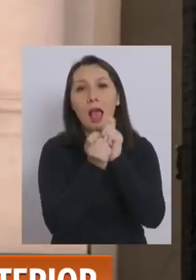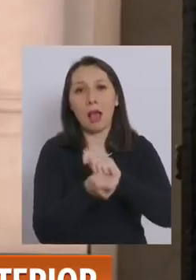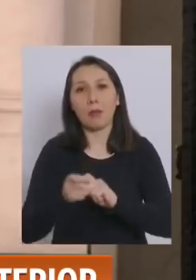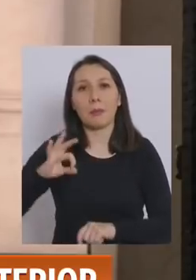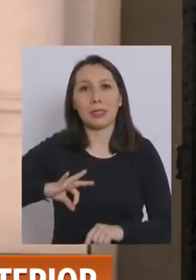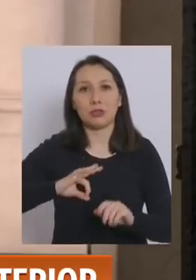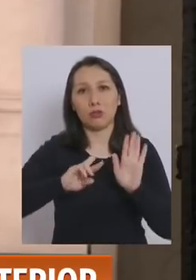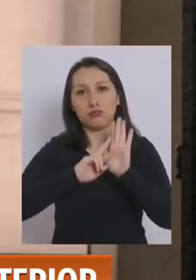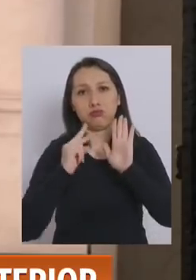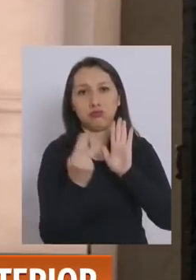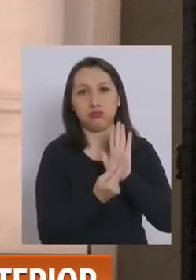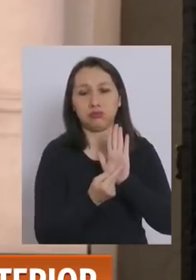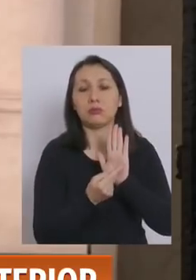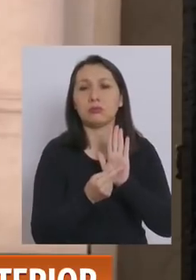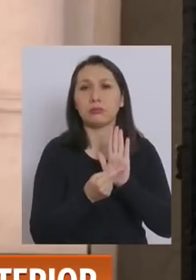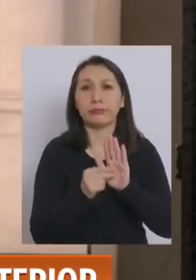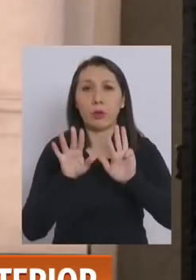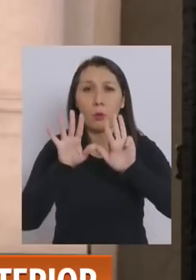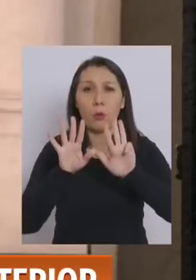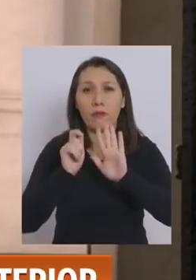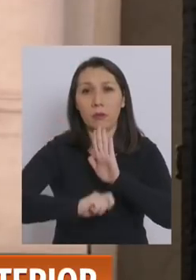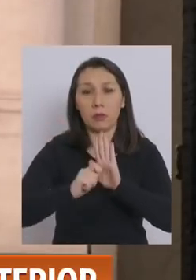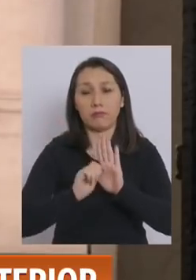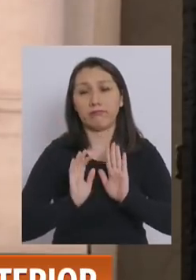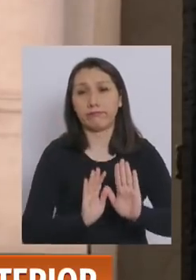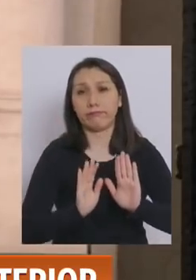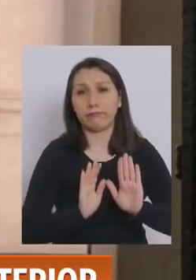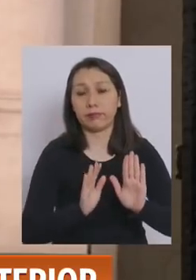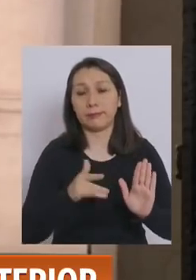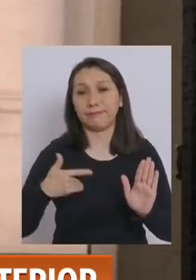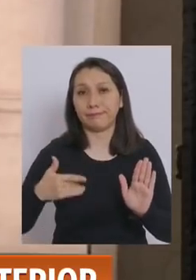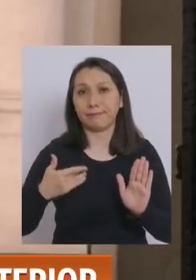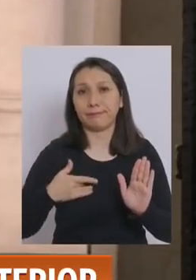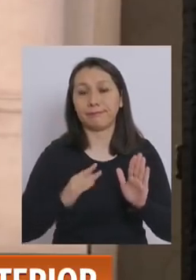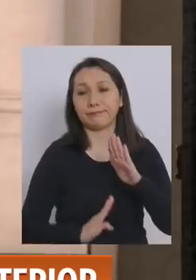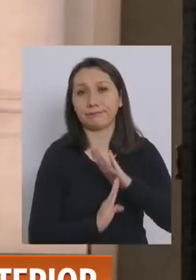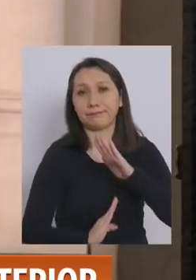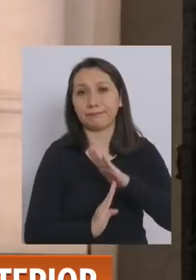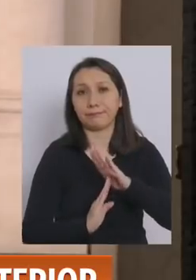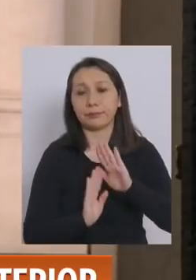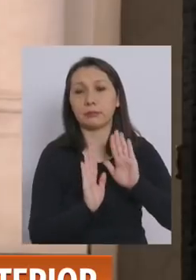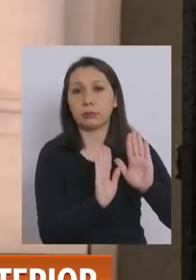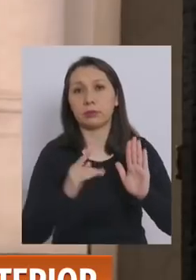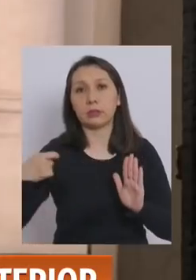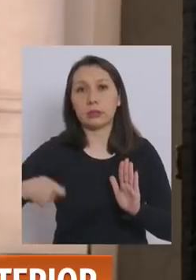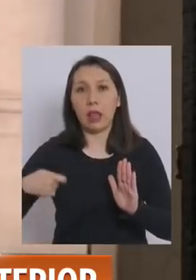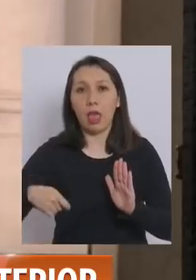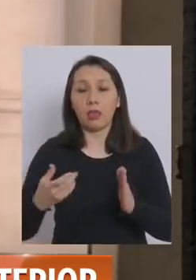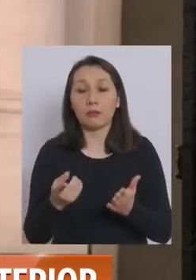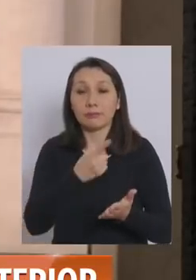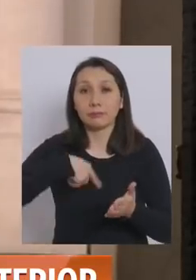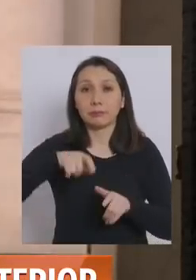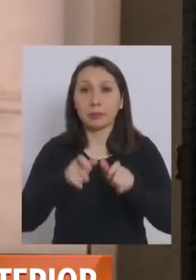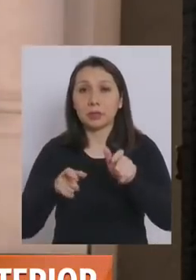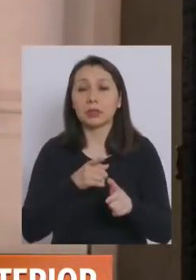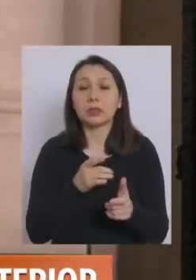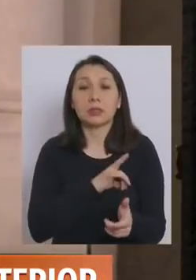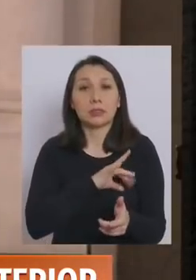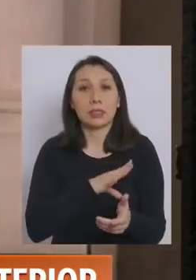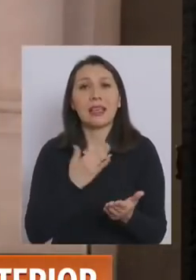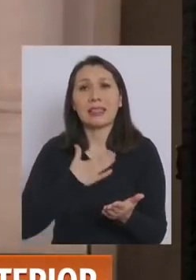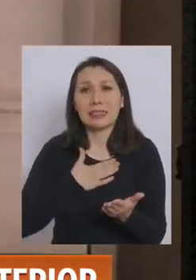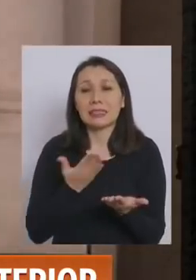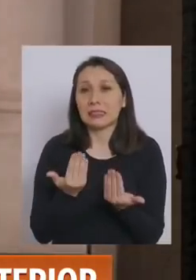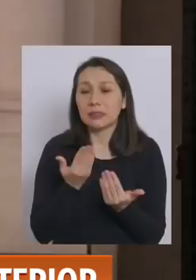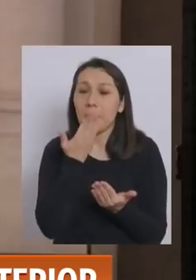pensiones, que lleva más de nueve meses lamentablemente detenida en el Senado. Los chilenos quieren y necesitan